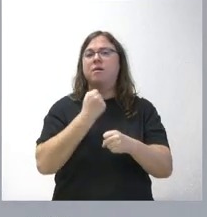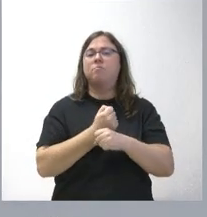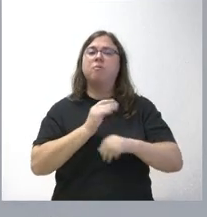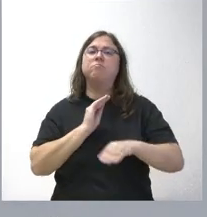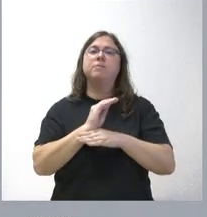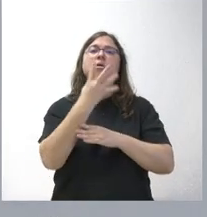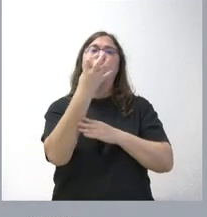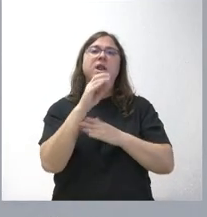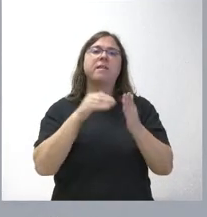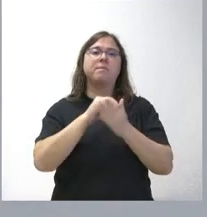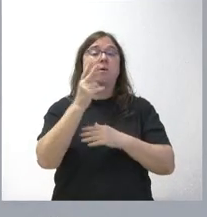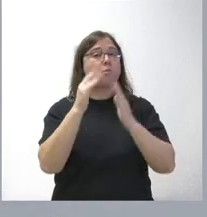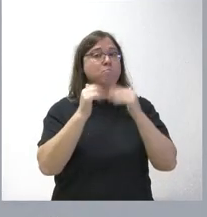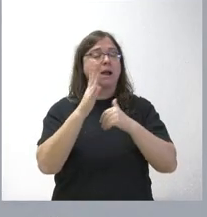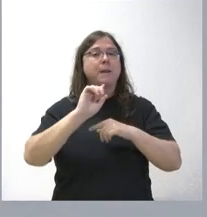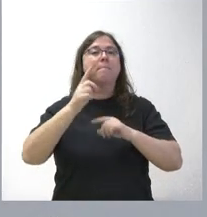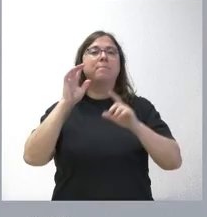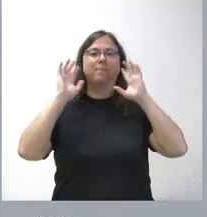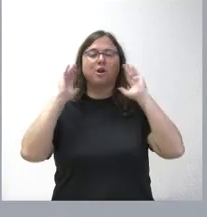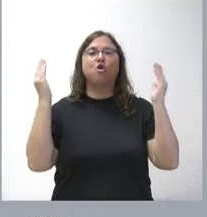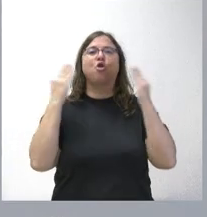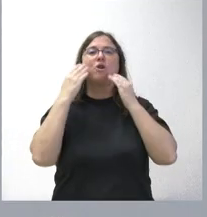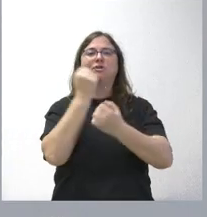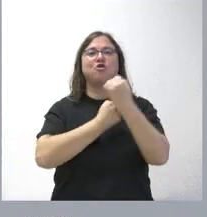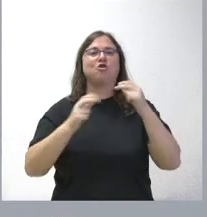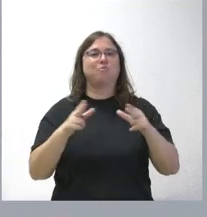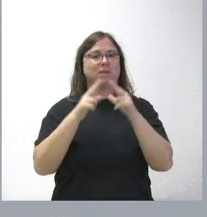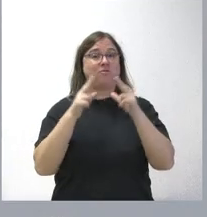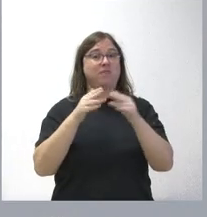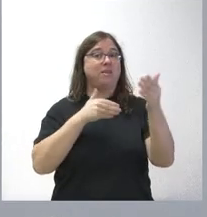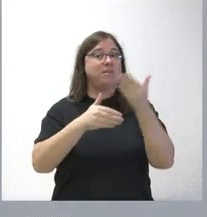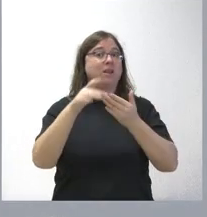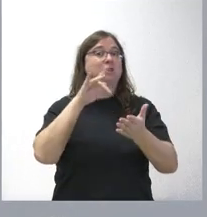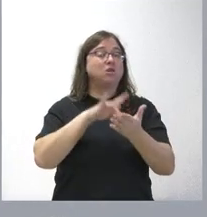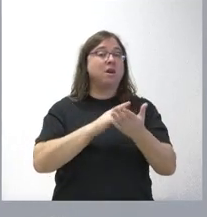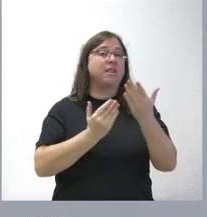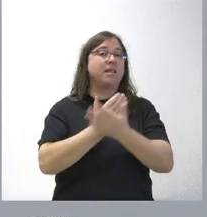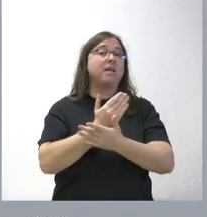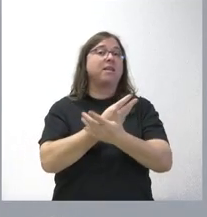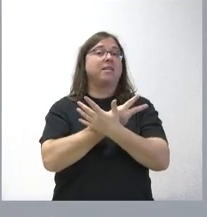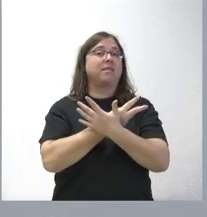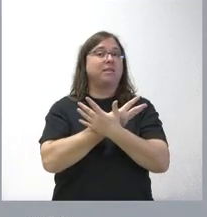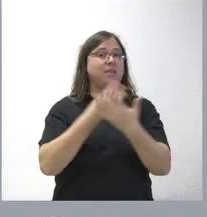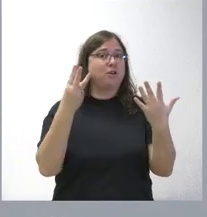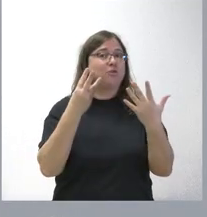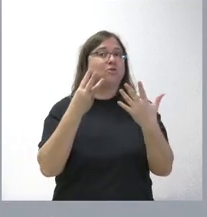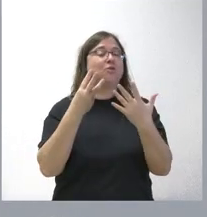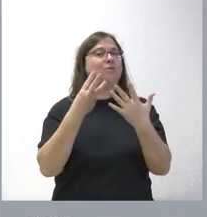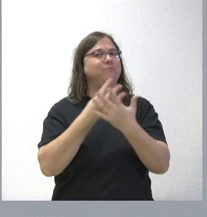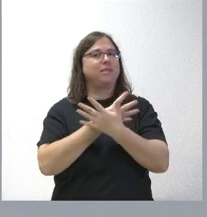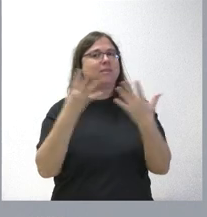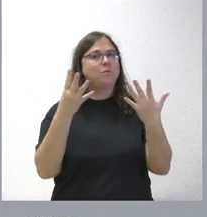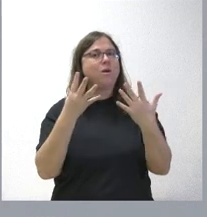con más de 40.000 euros el primer Congreso de Economía Social, que se va a desarrollar los días 18 y 19 de noviembre.